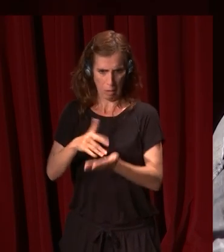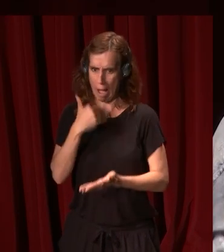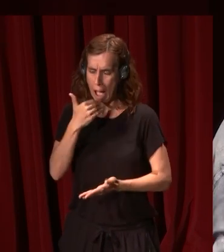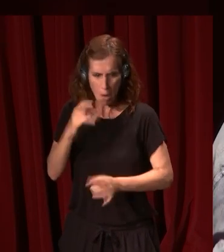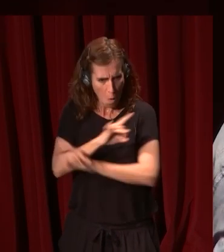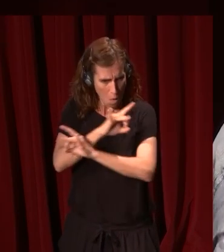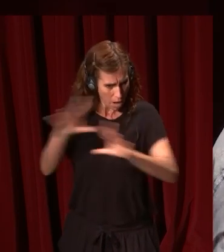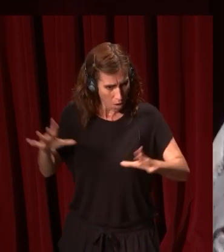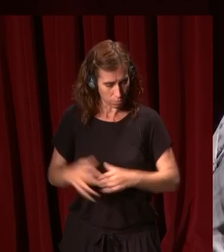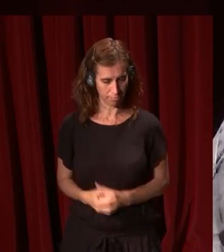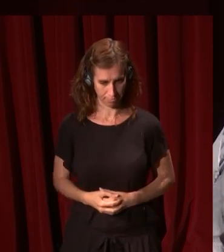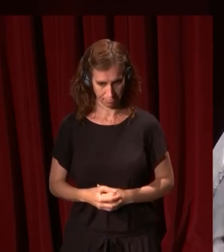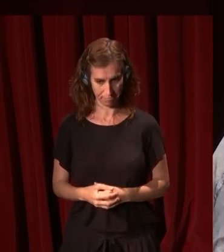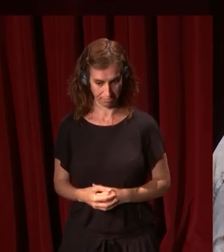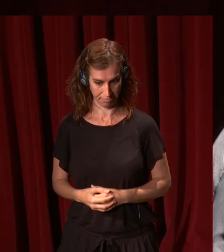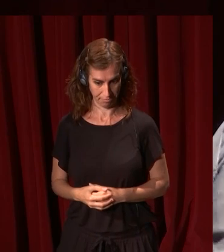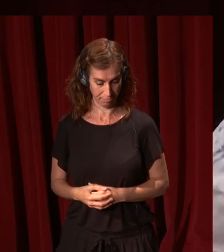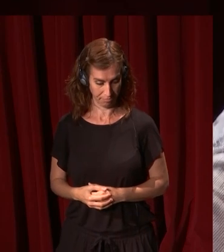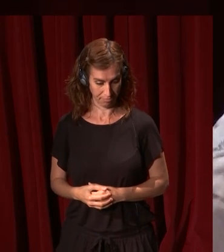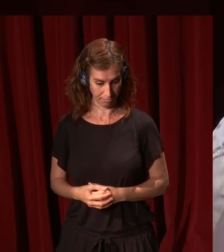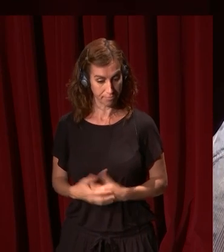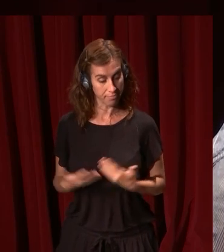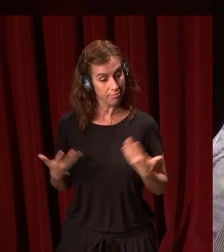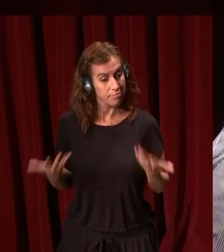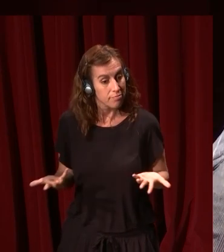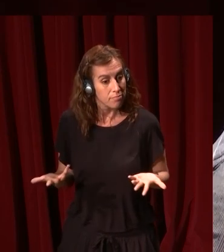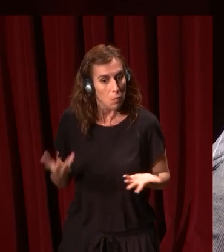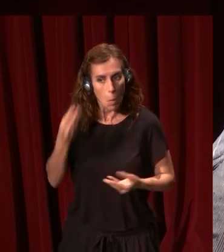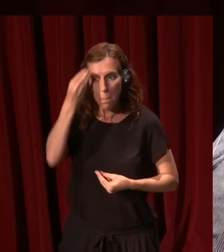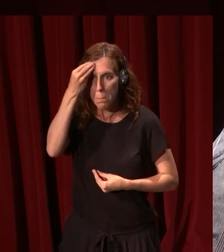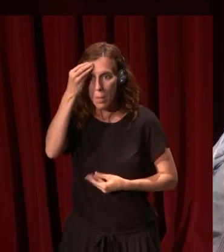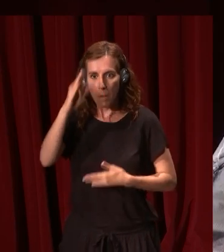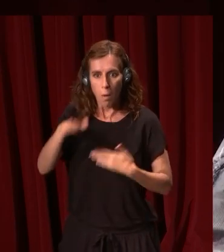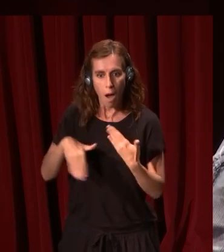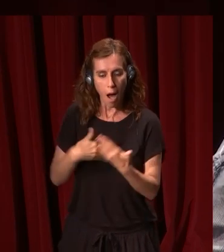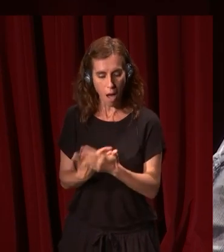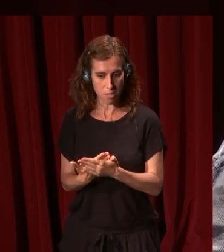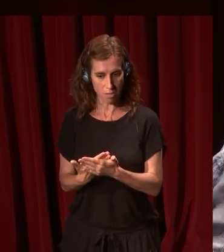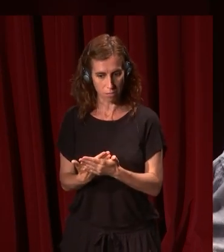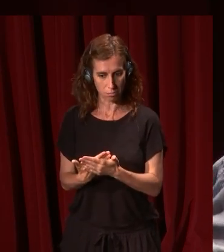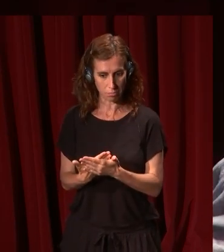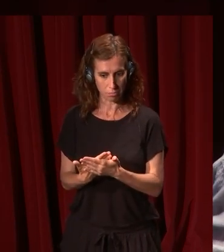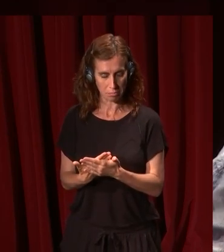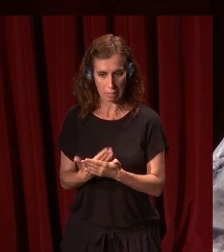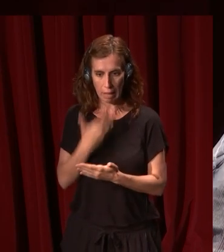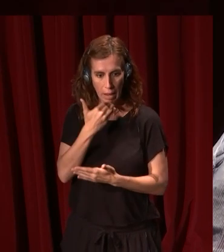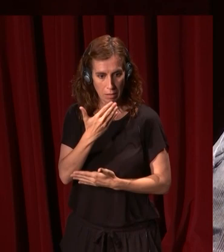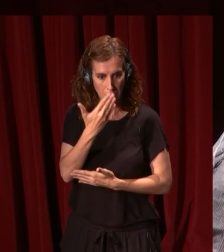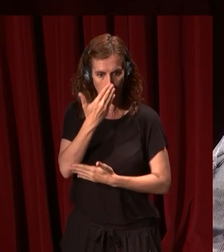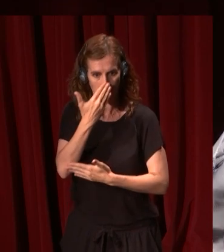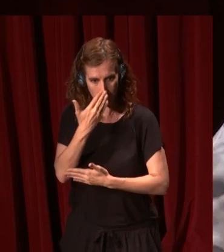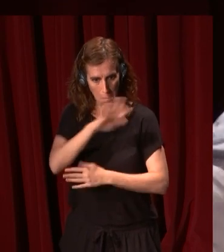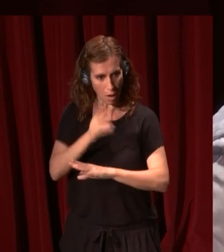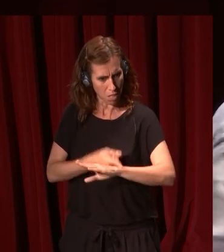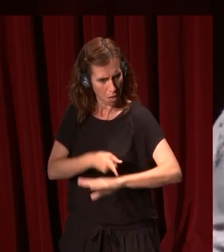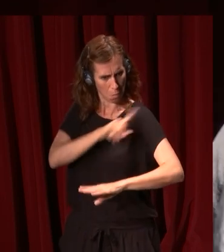sido cualquier otro, pero hubiese estado igual de marcado, pues nos parece hasta a veces casi ridículo la exageración